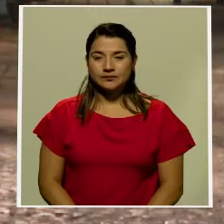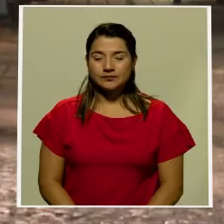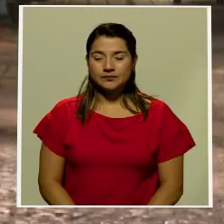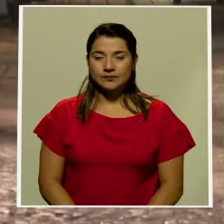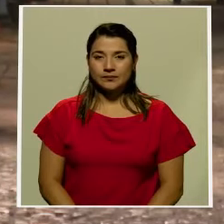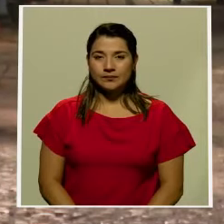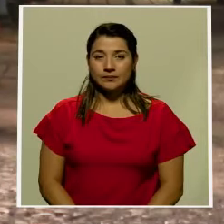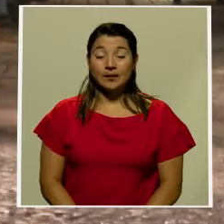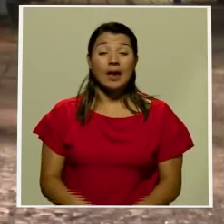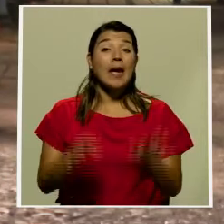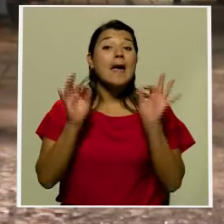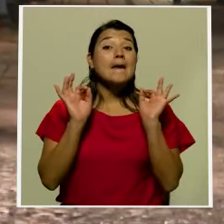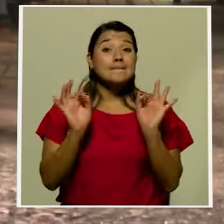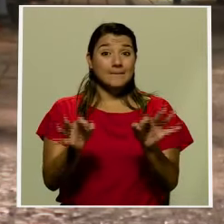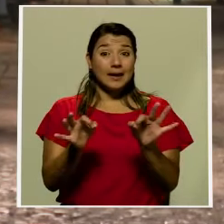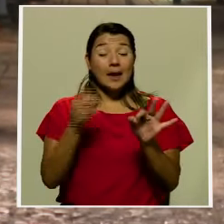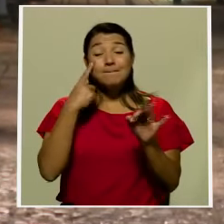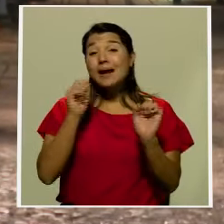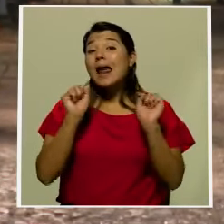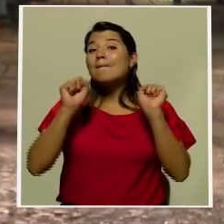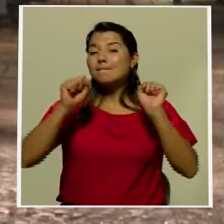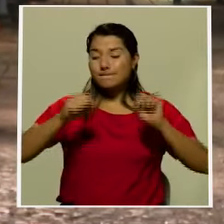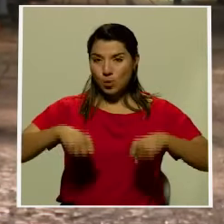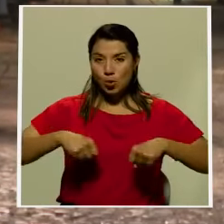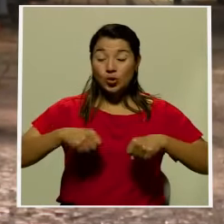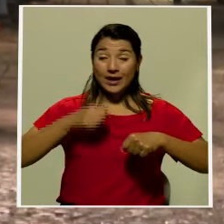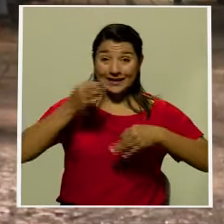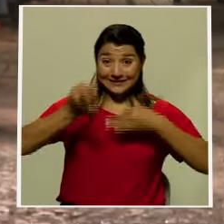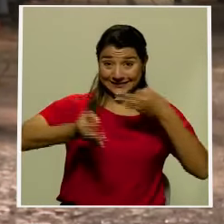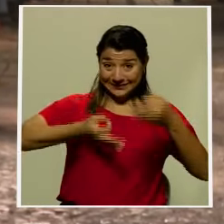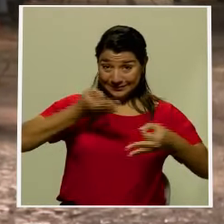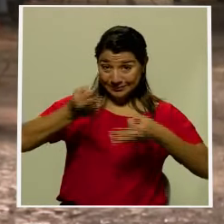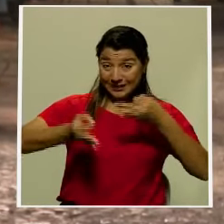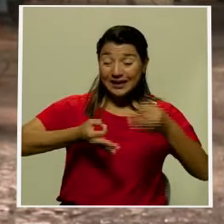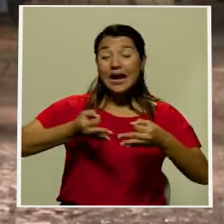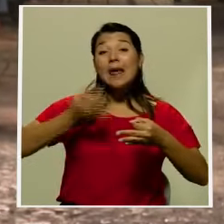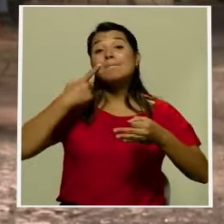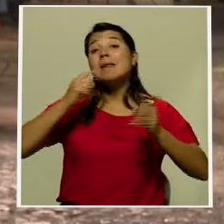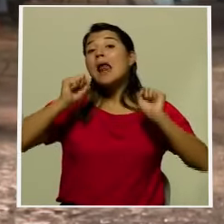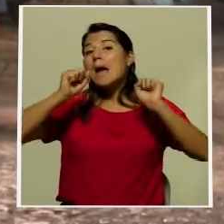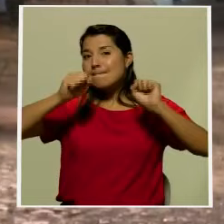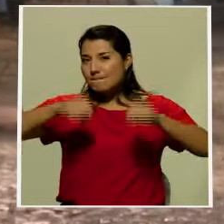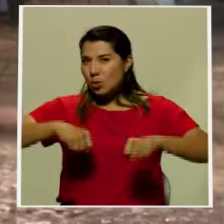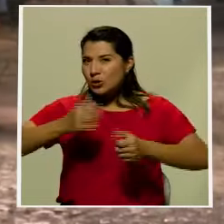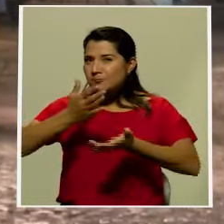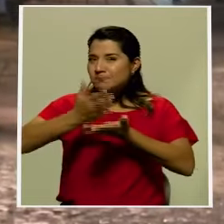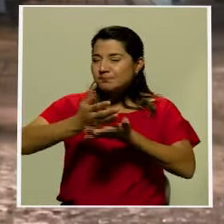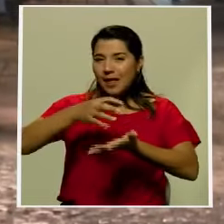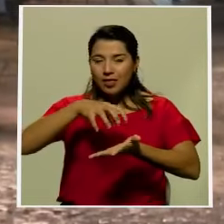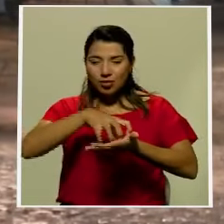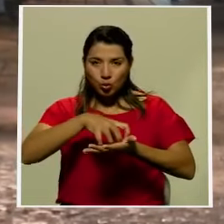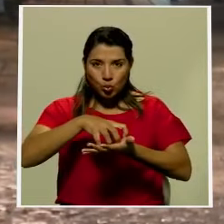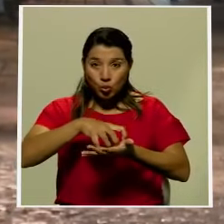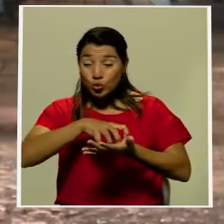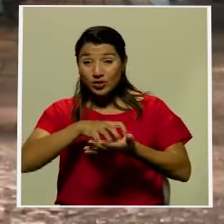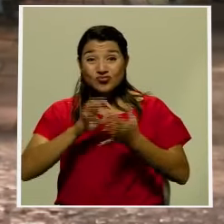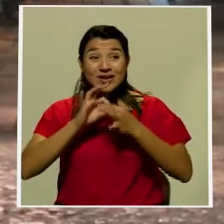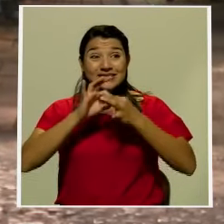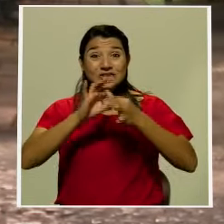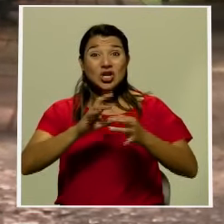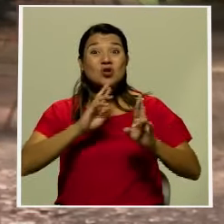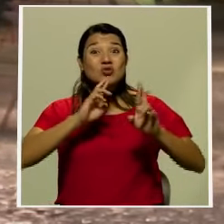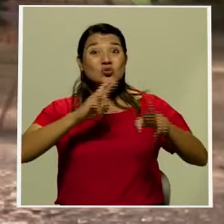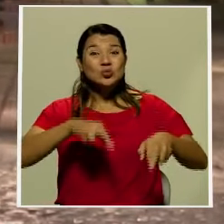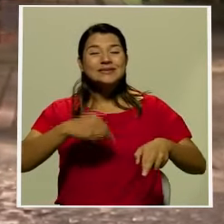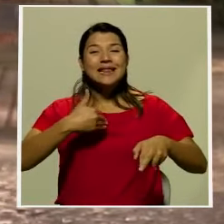bien y es que para ampliar y para salir de algunas dudas que genera esta resolución del tribunal de apelación